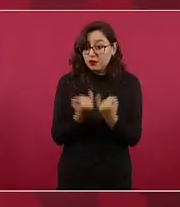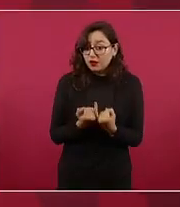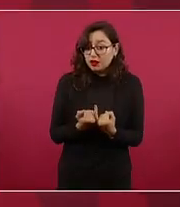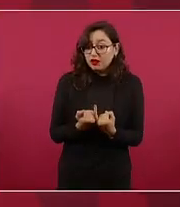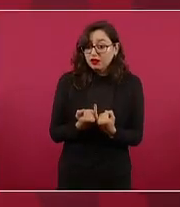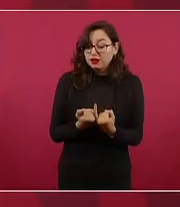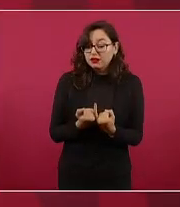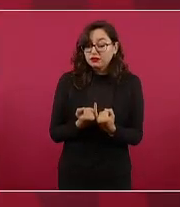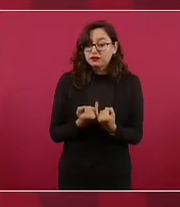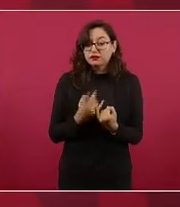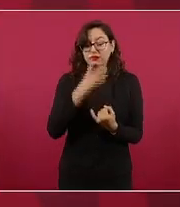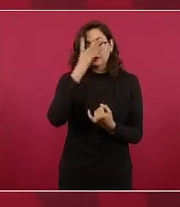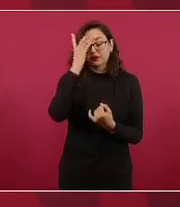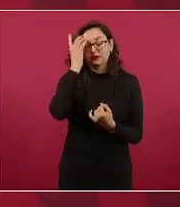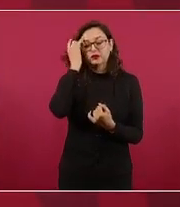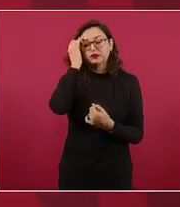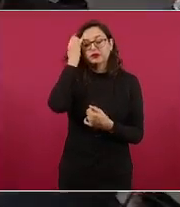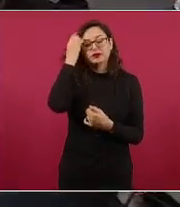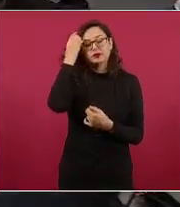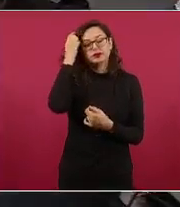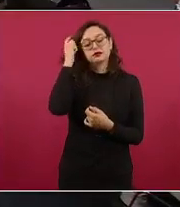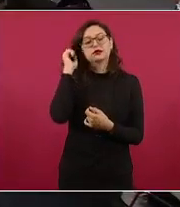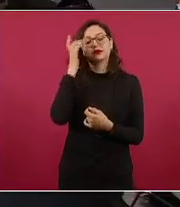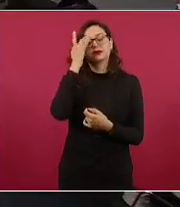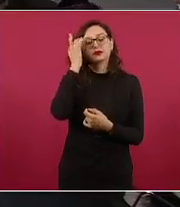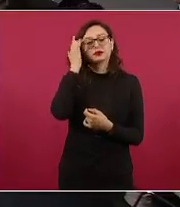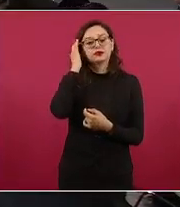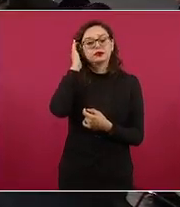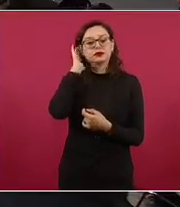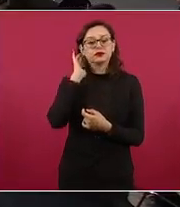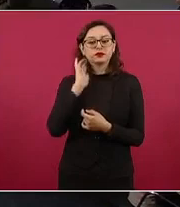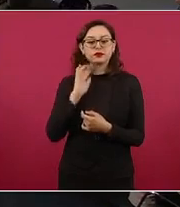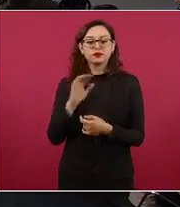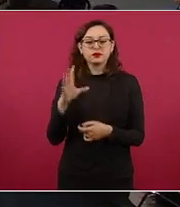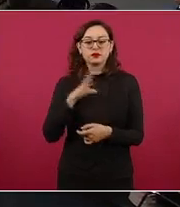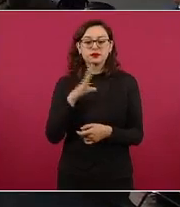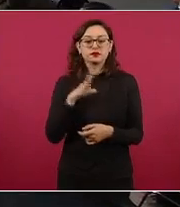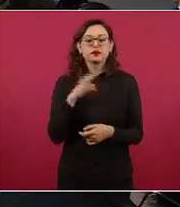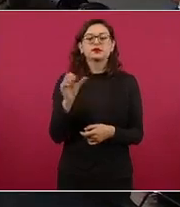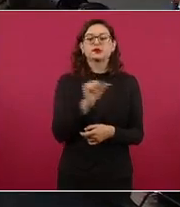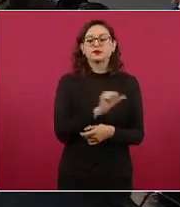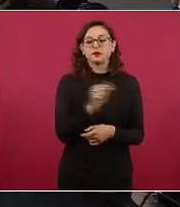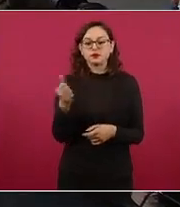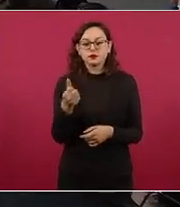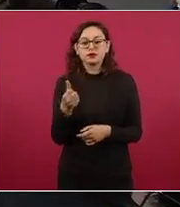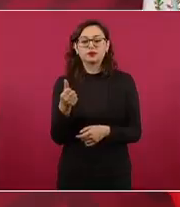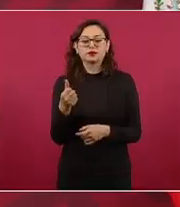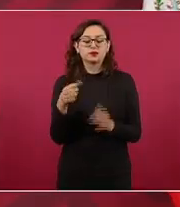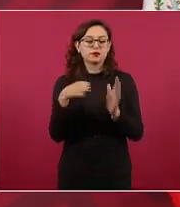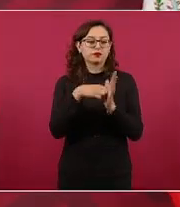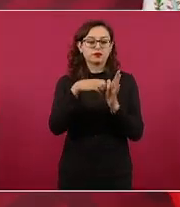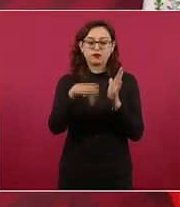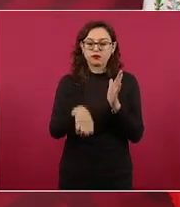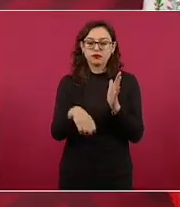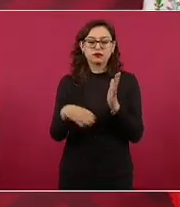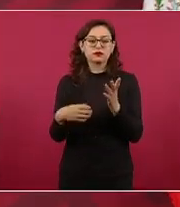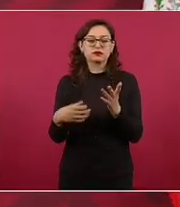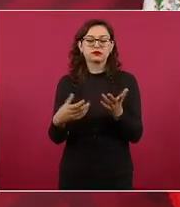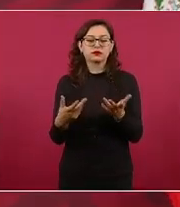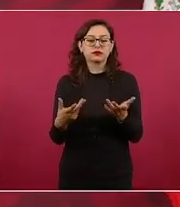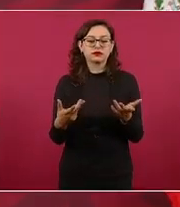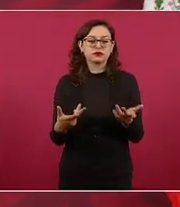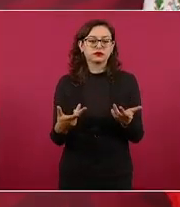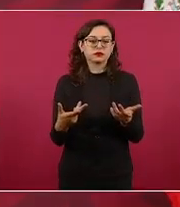puedo poner otros ejemplos del porqué